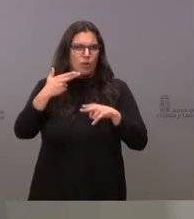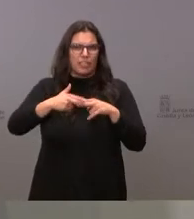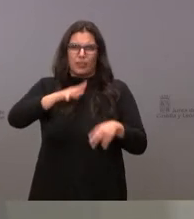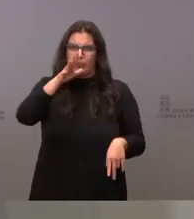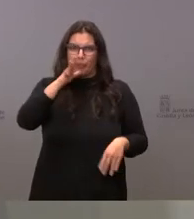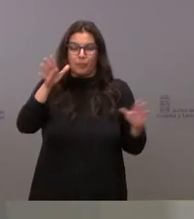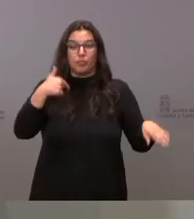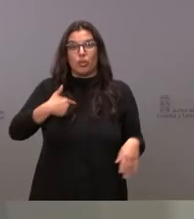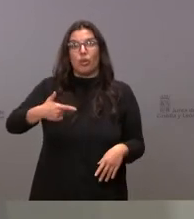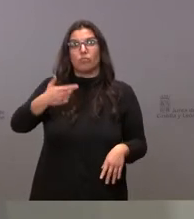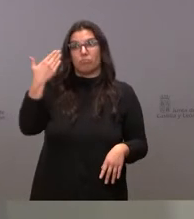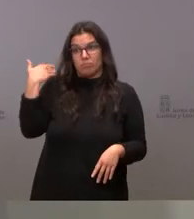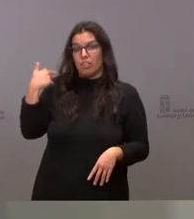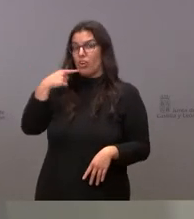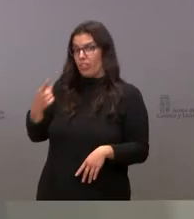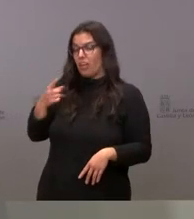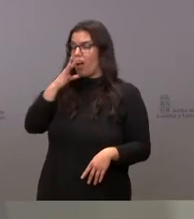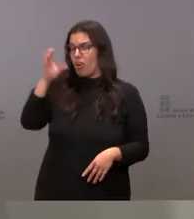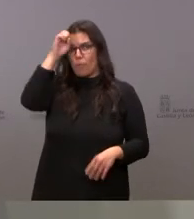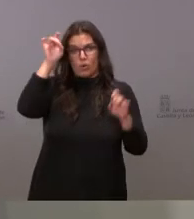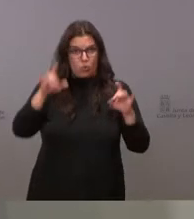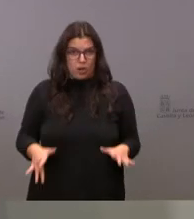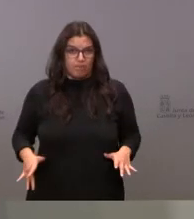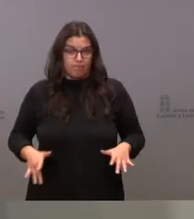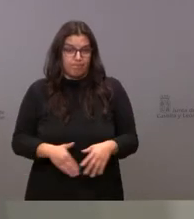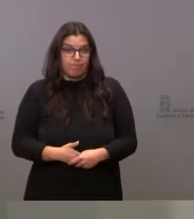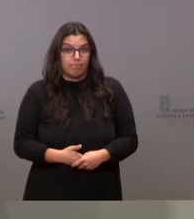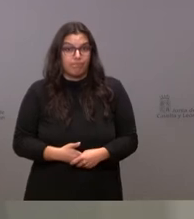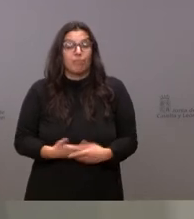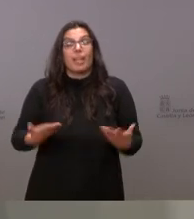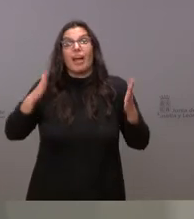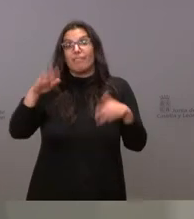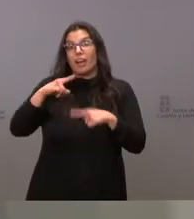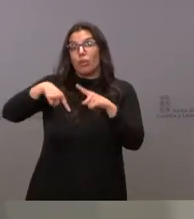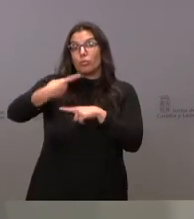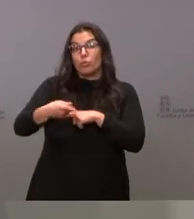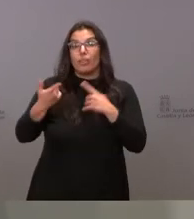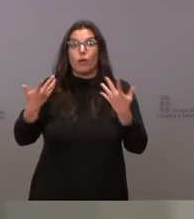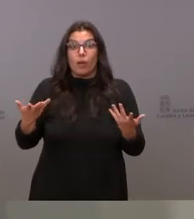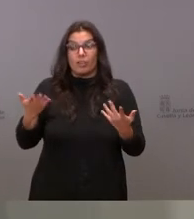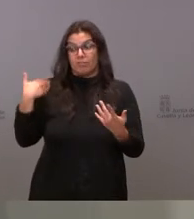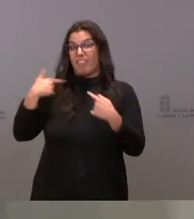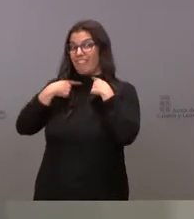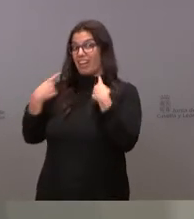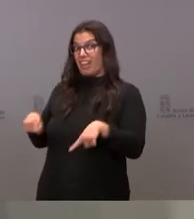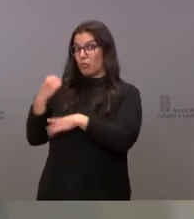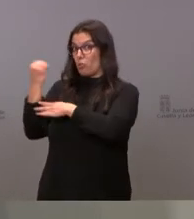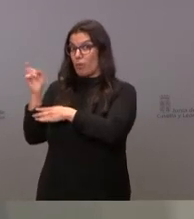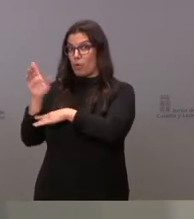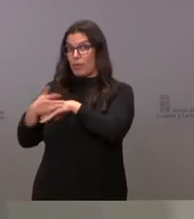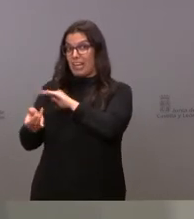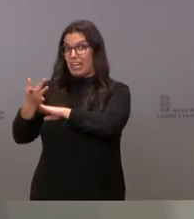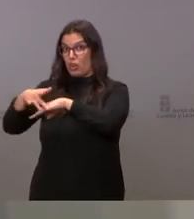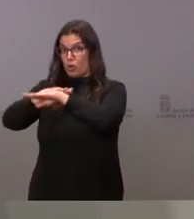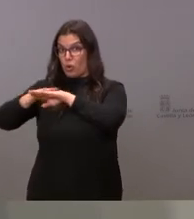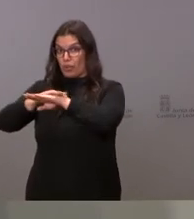entonces y lo mantengo ahora. Pero eso lo que ha hecho, ese fracaso histórico, ese error histórico, es acentuar